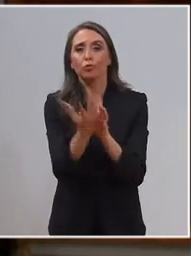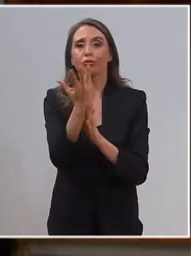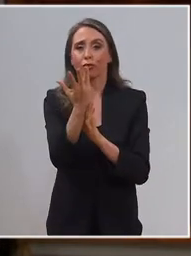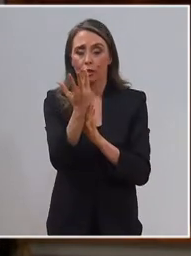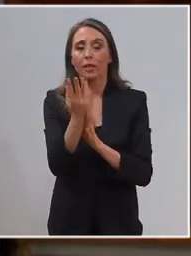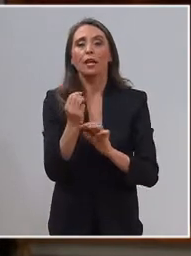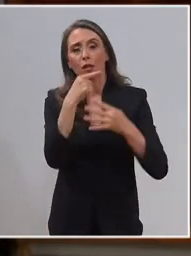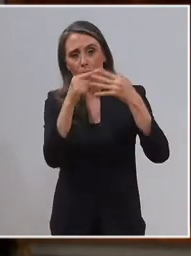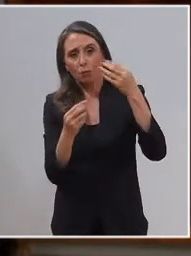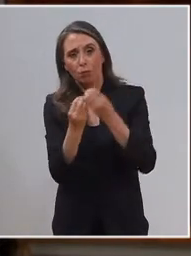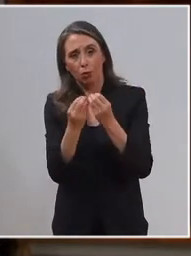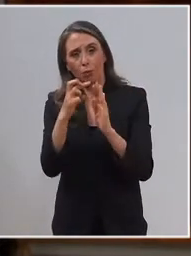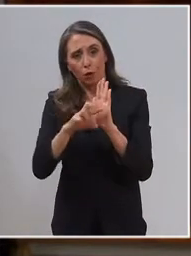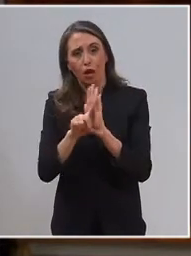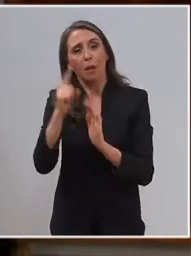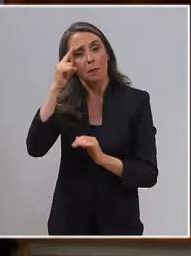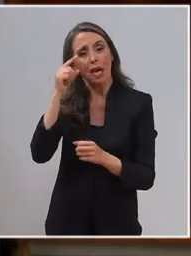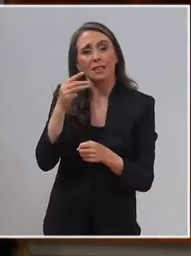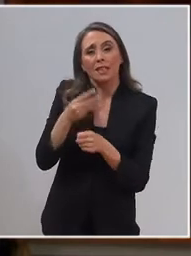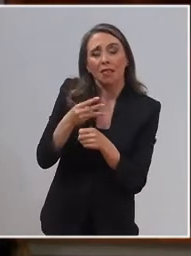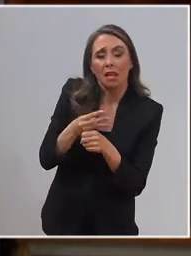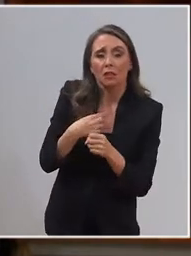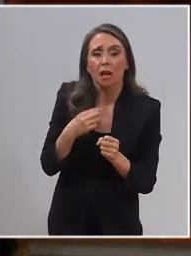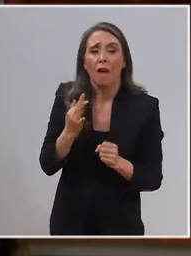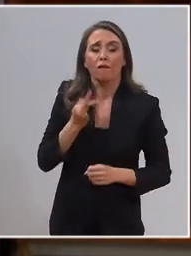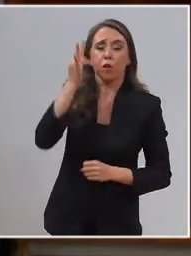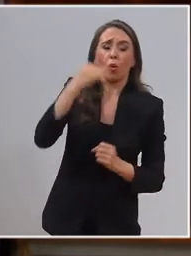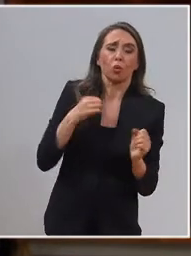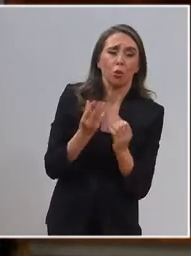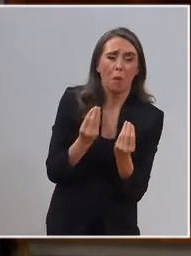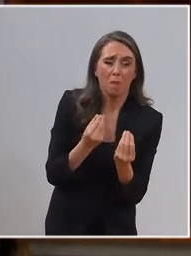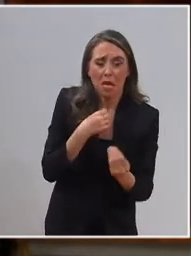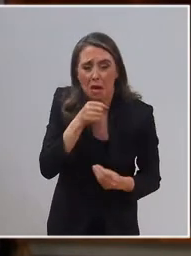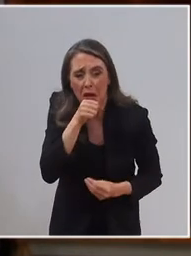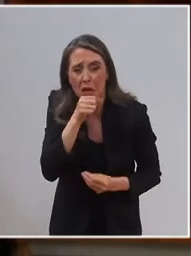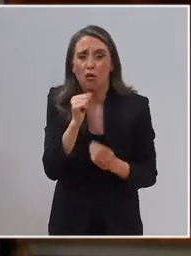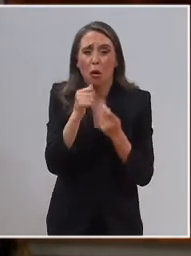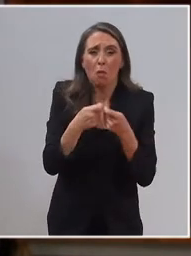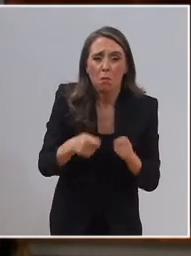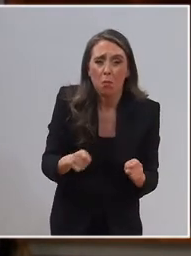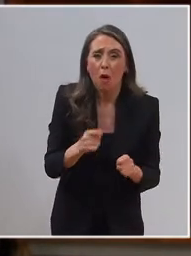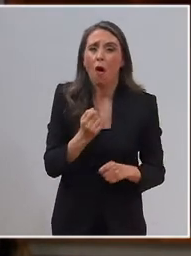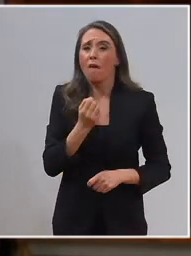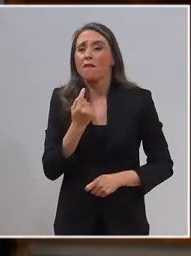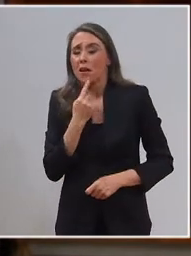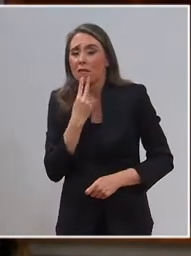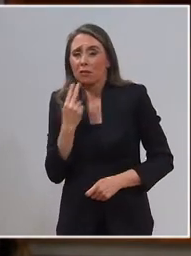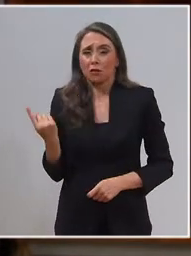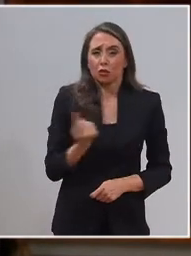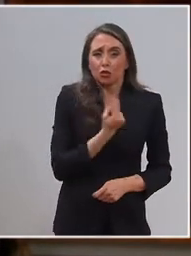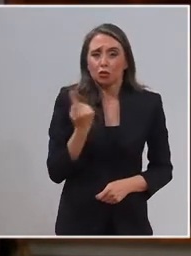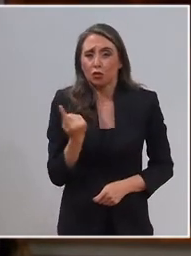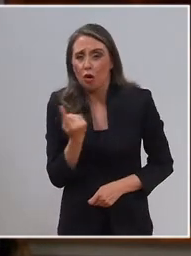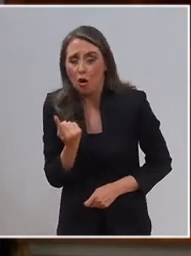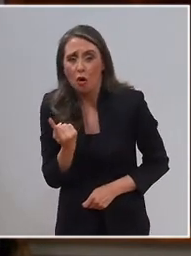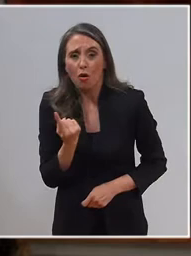La tercera edad no debe ser una etapa temida por la pobreza, vejez, enfermedad y soledad que muchas veces